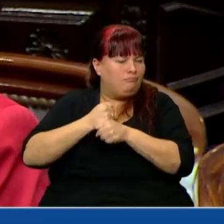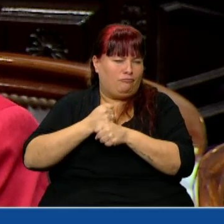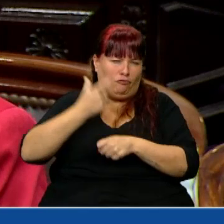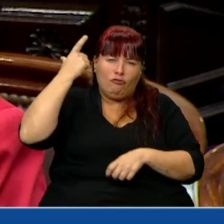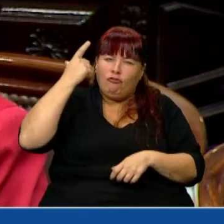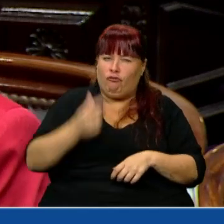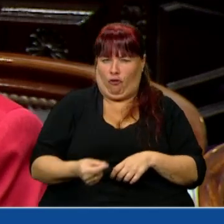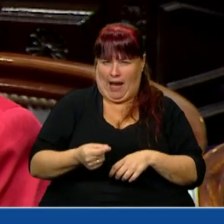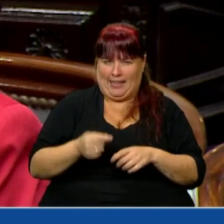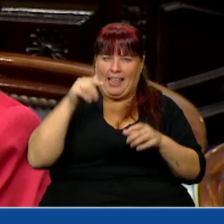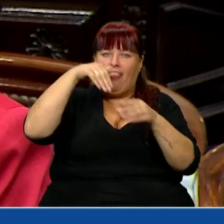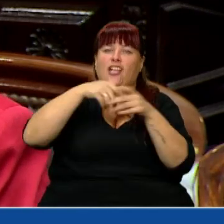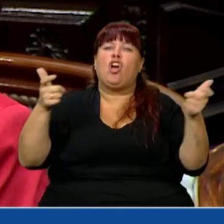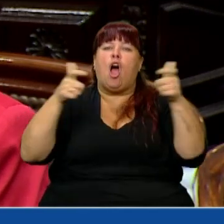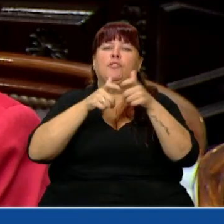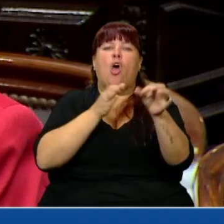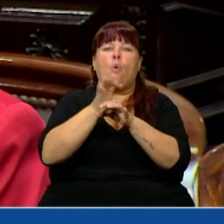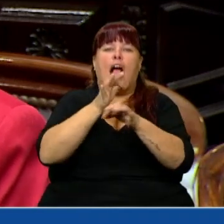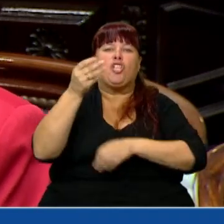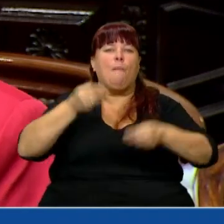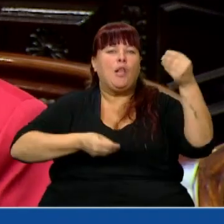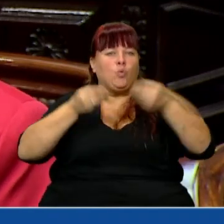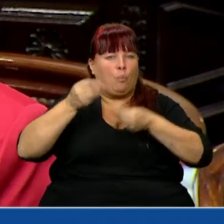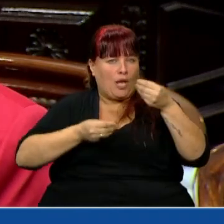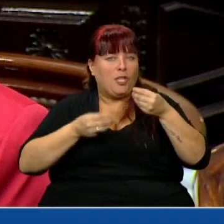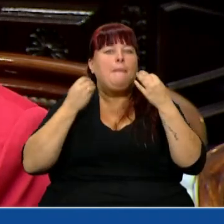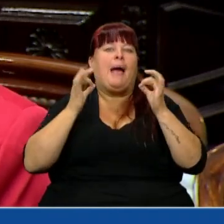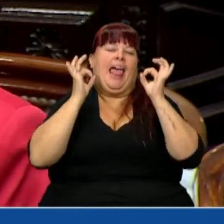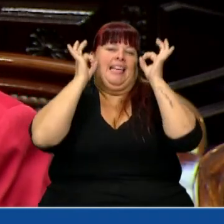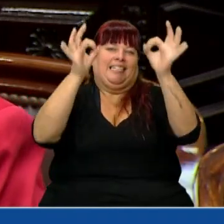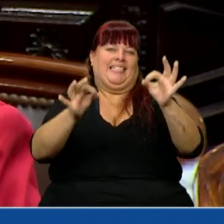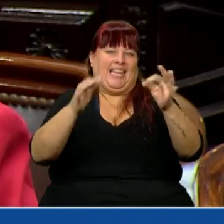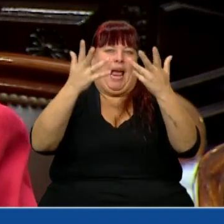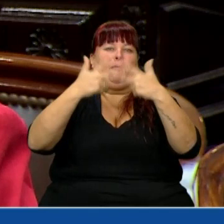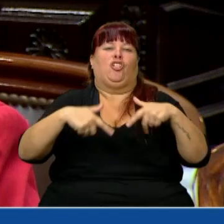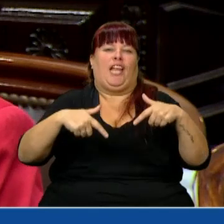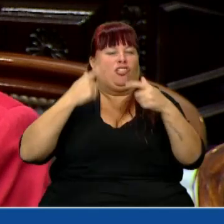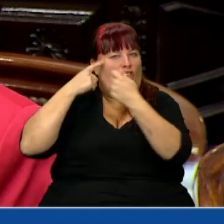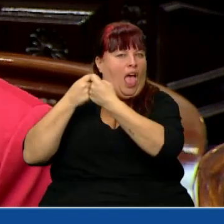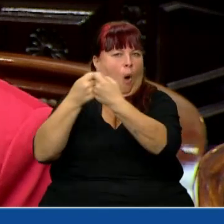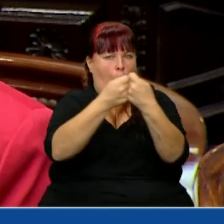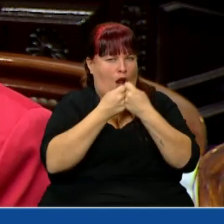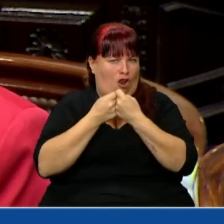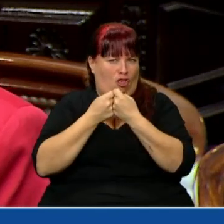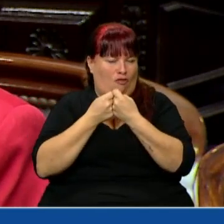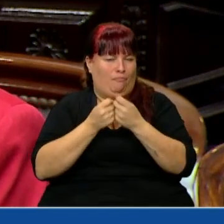denodadamente en la Comisión de Educación y Presupuestos para alcanzar este proyecto de consenso.